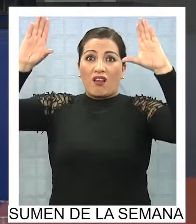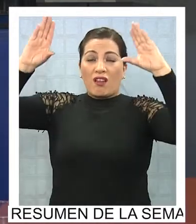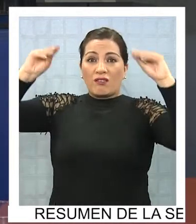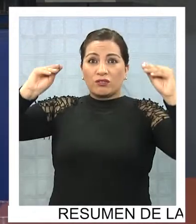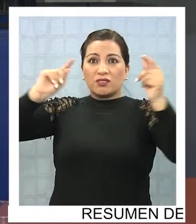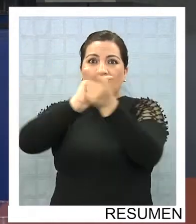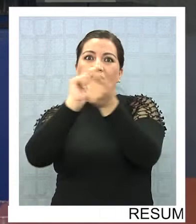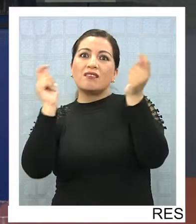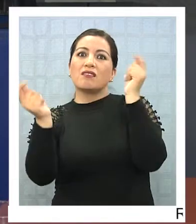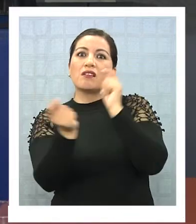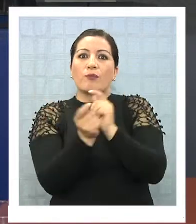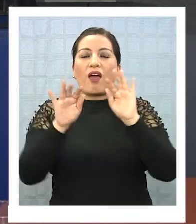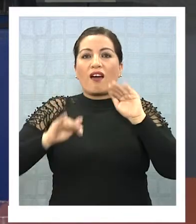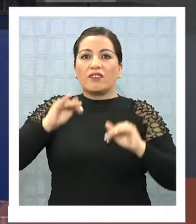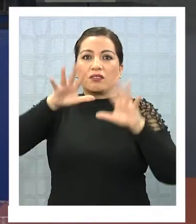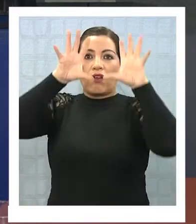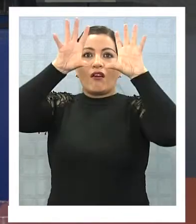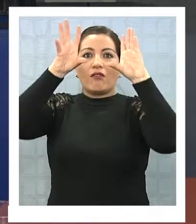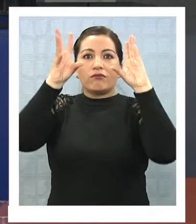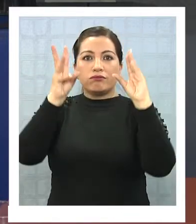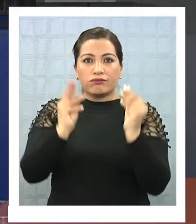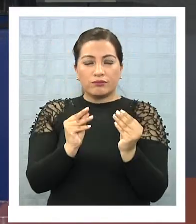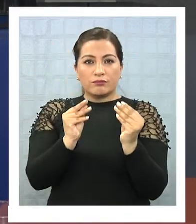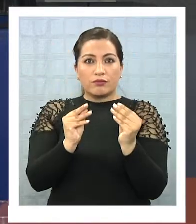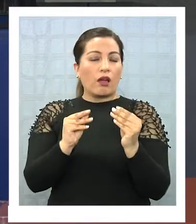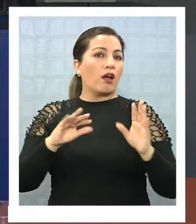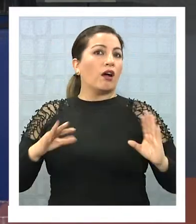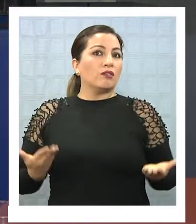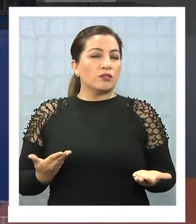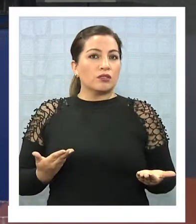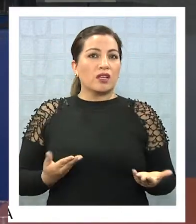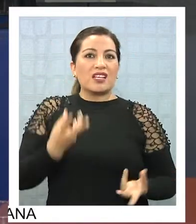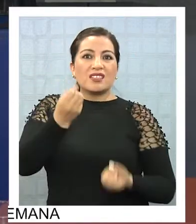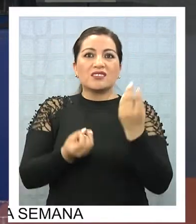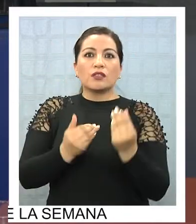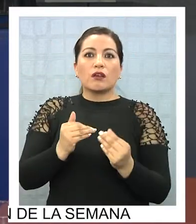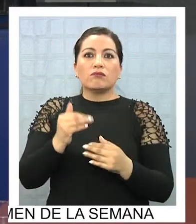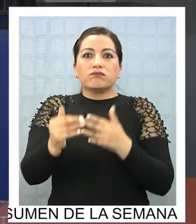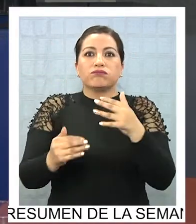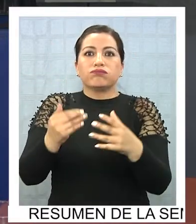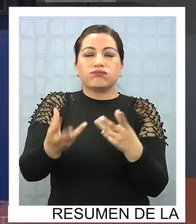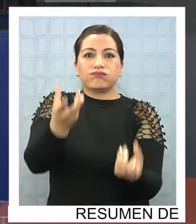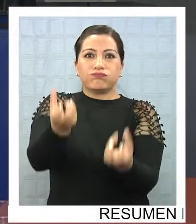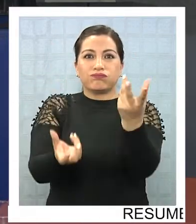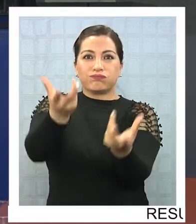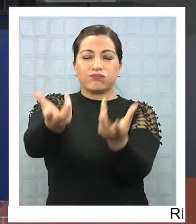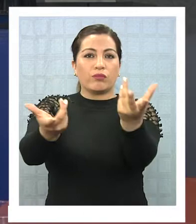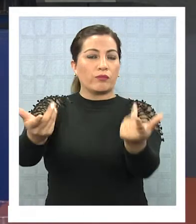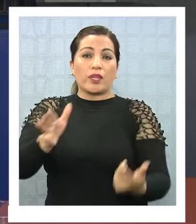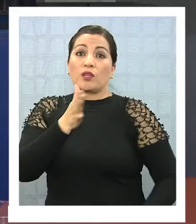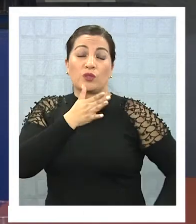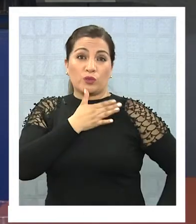humedad, se detenía y se atacaba tempranamente el incendio. Ahora, el incendio sigue avanzando durante la noche, y por lo tanto,